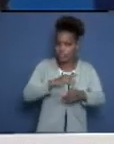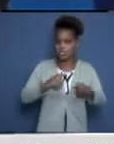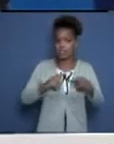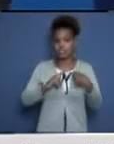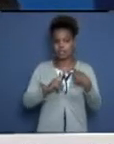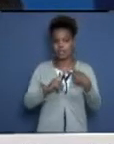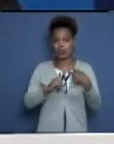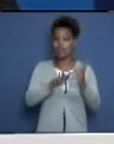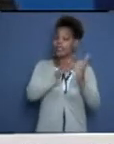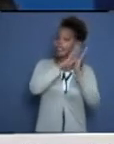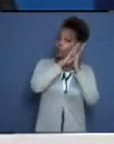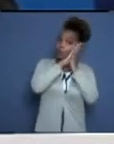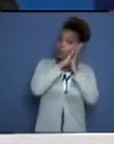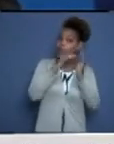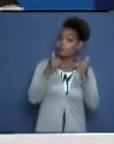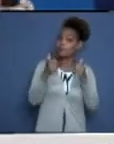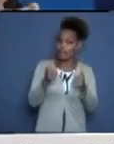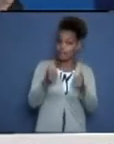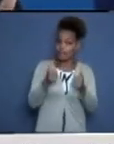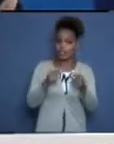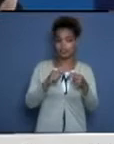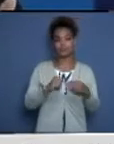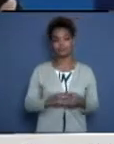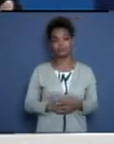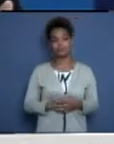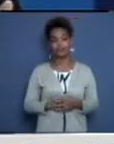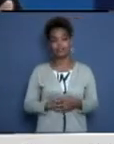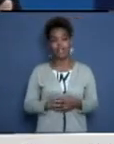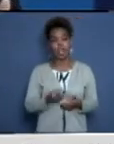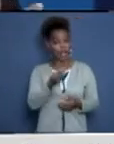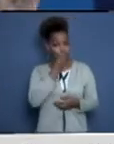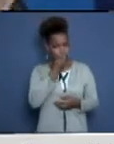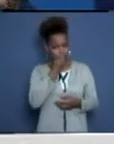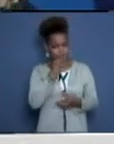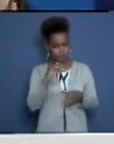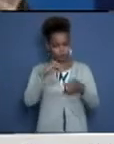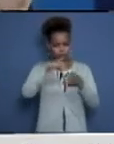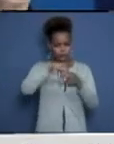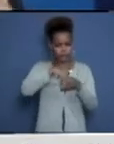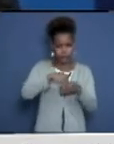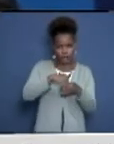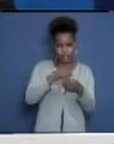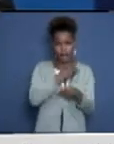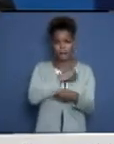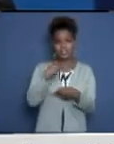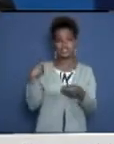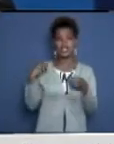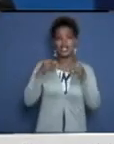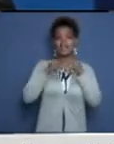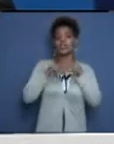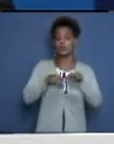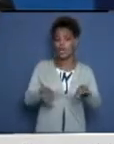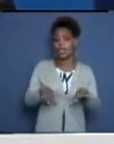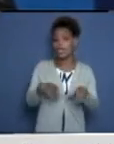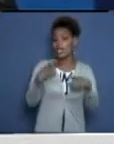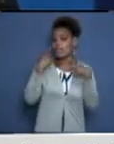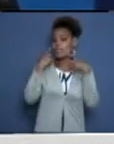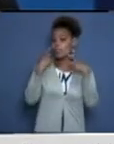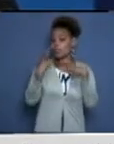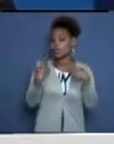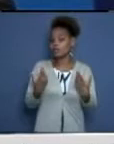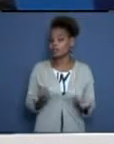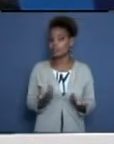sueño. Y donde es la alimentación, para hablar de medicina verde dentro de este aspecto, porque lo importante es que hay